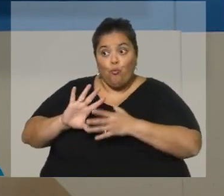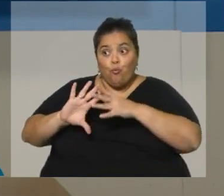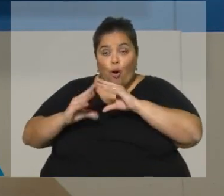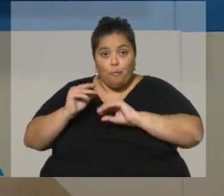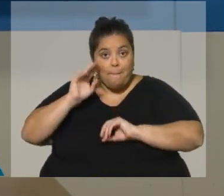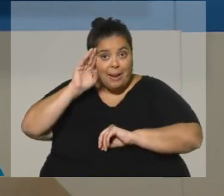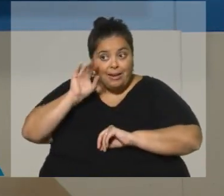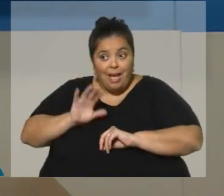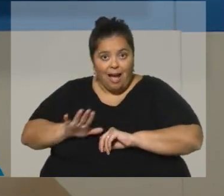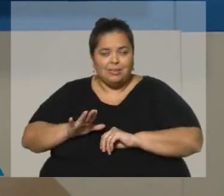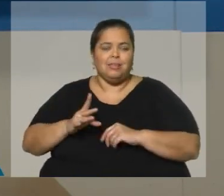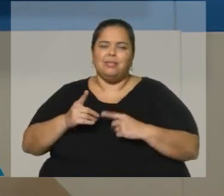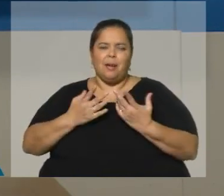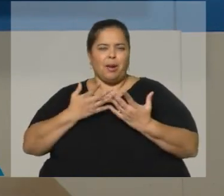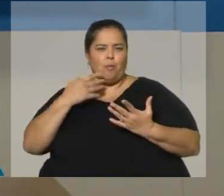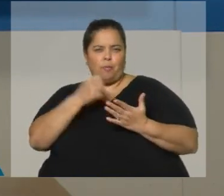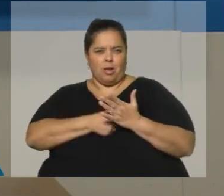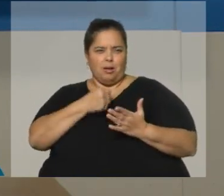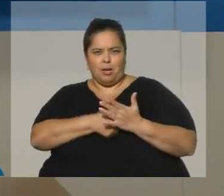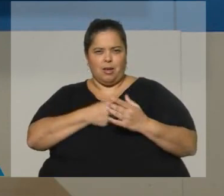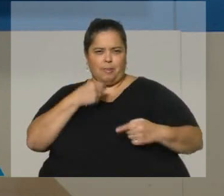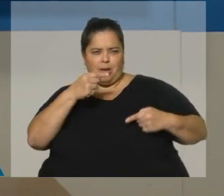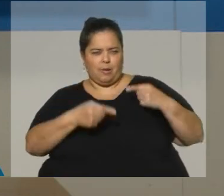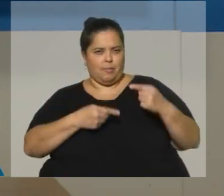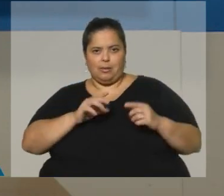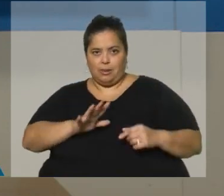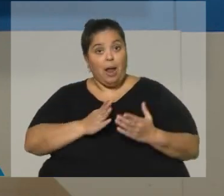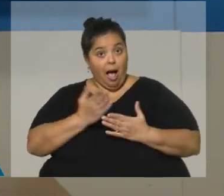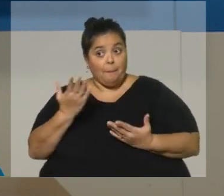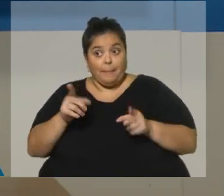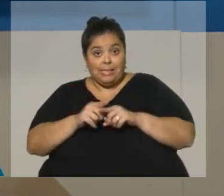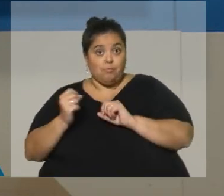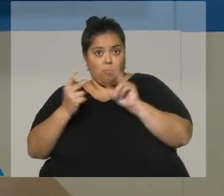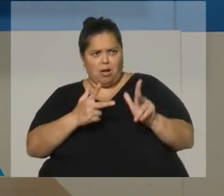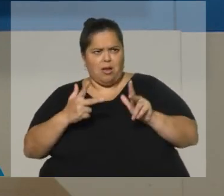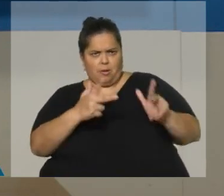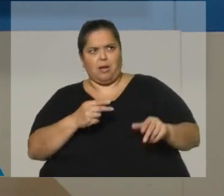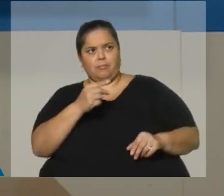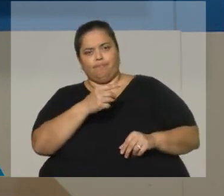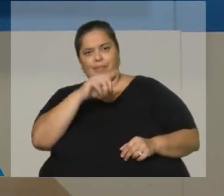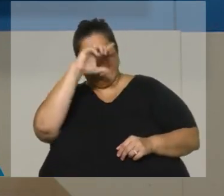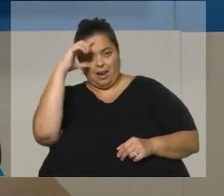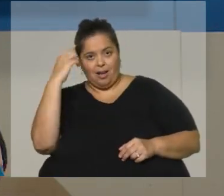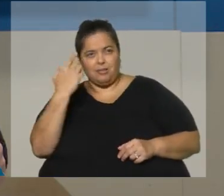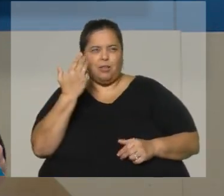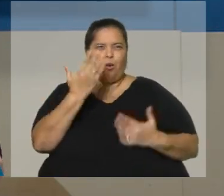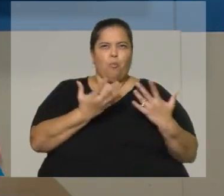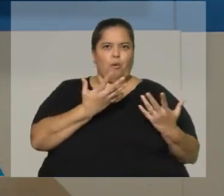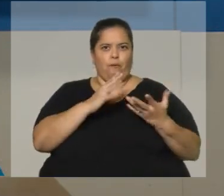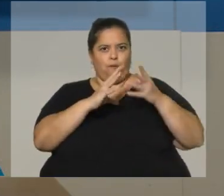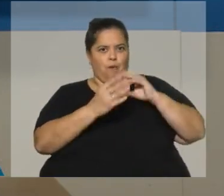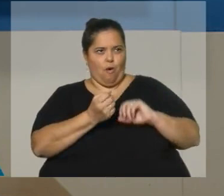estilo desafiante al actual presidente, incluso con algunos cuestionamientos importantes a esa forma de gestionar,